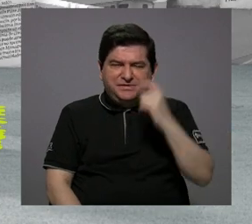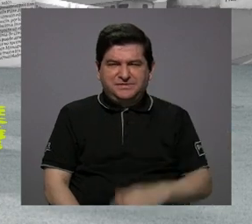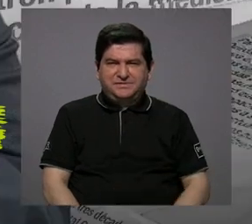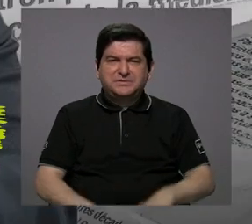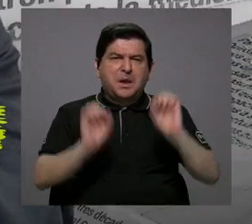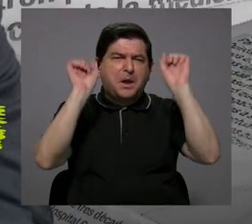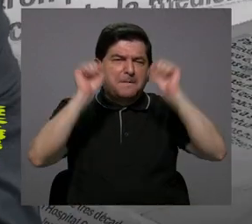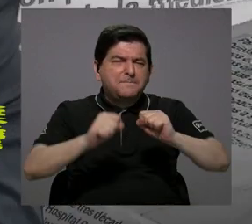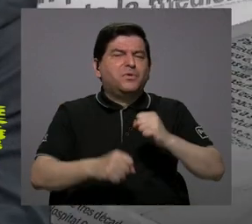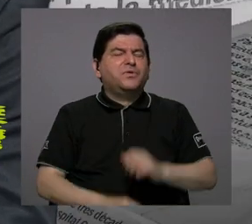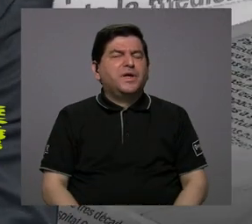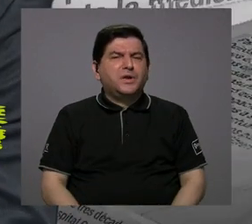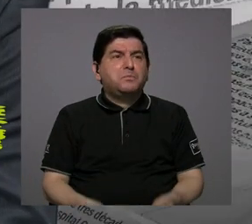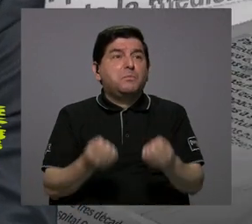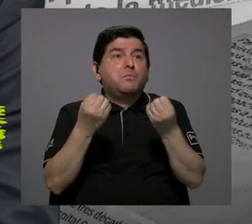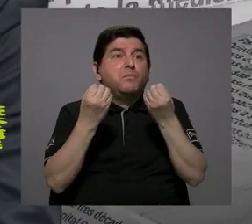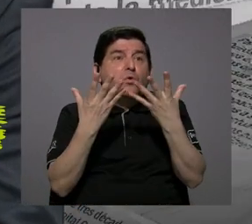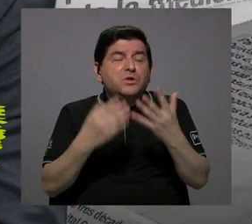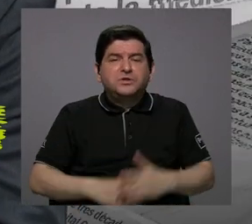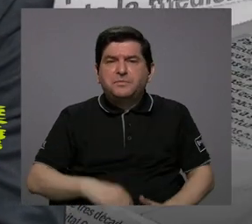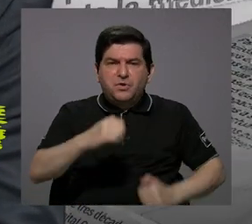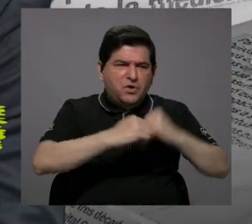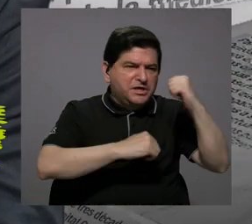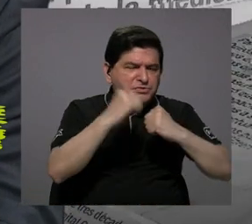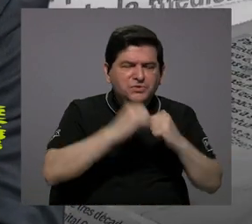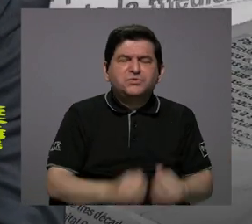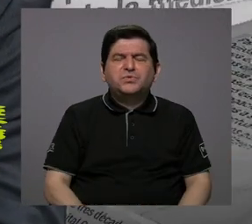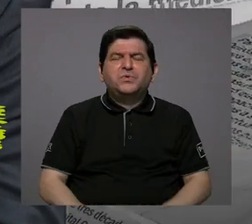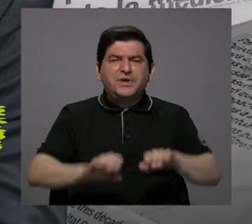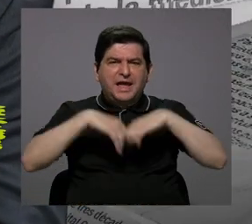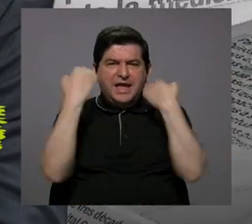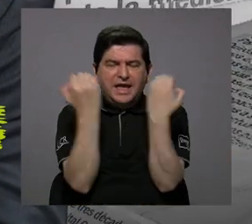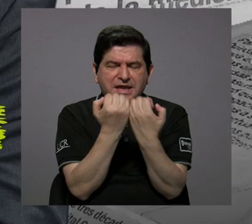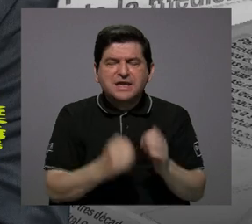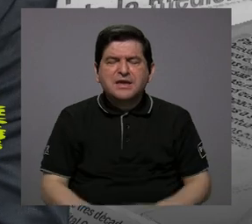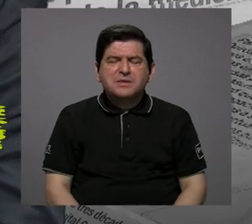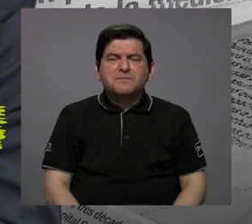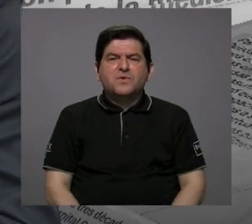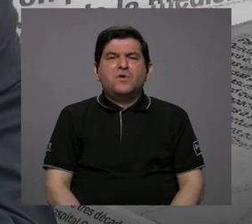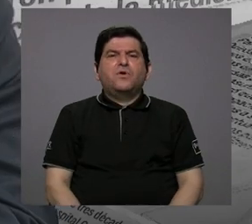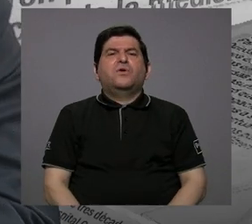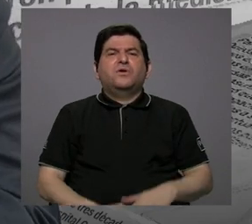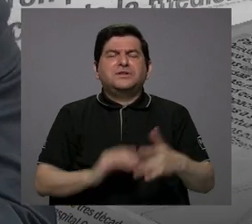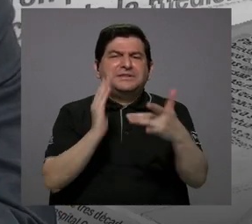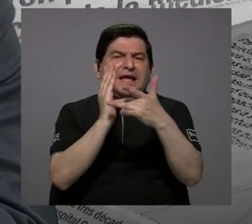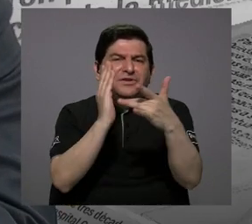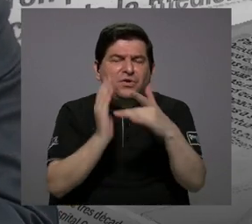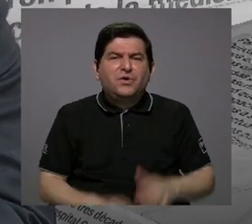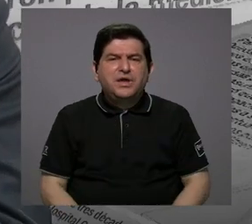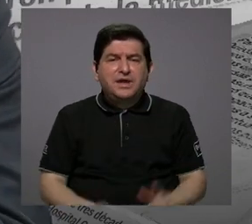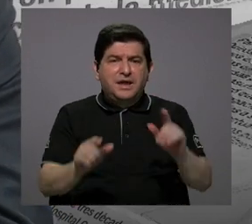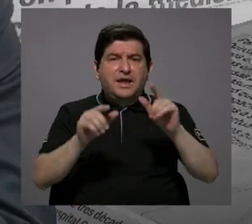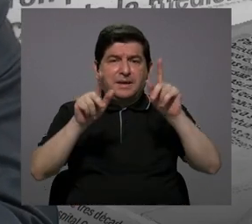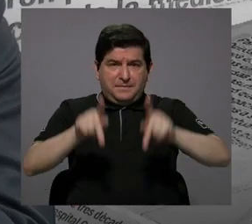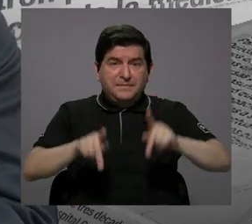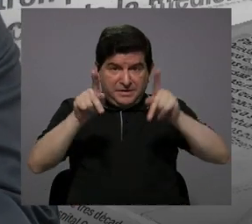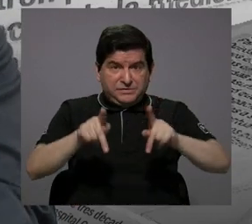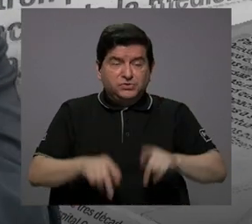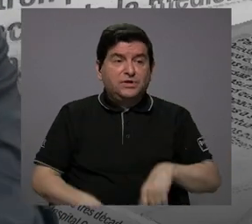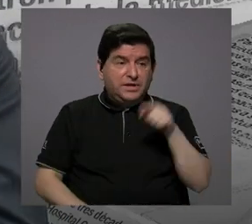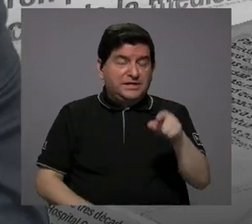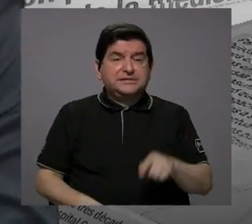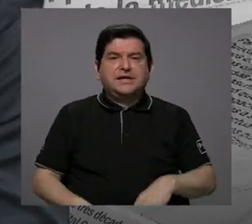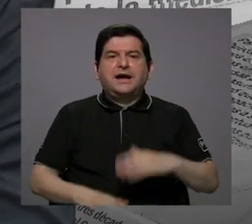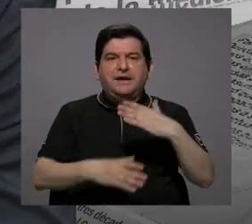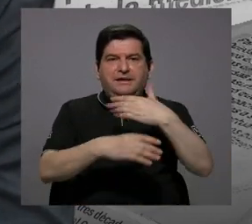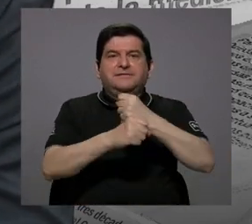hacer en infraestructura, equipamiento, tecnología, recurso humano. Y si ustedes ven, y pueden ahí revisar